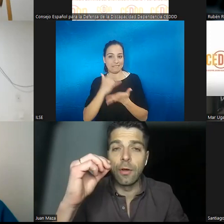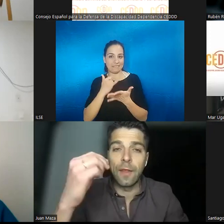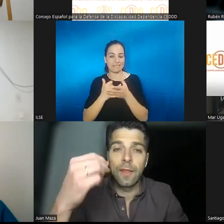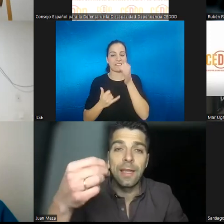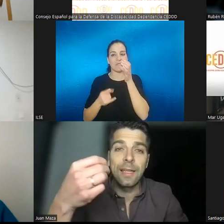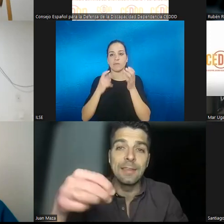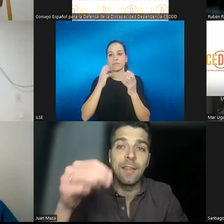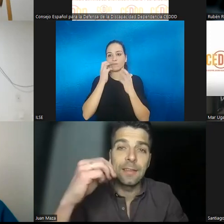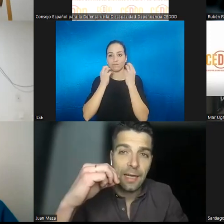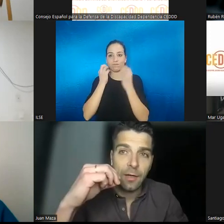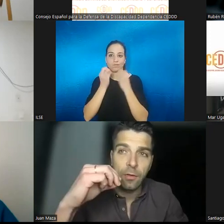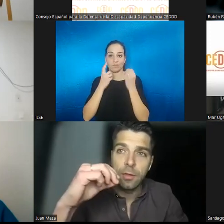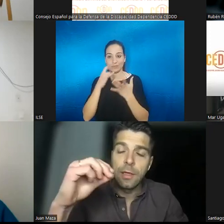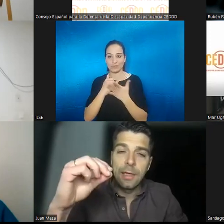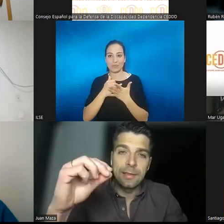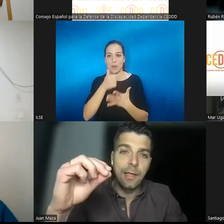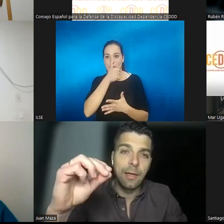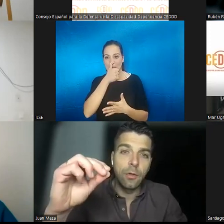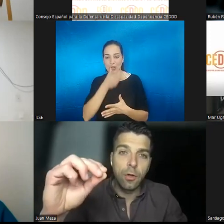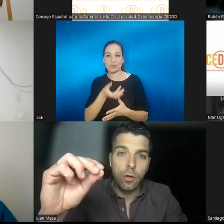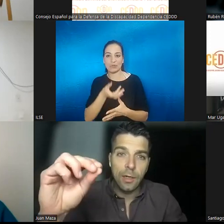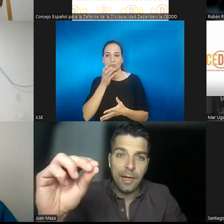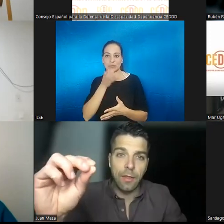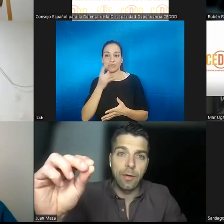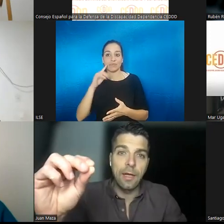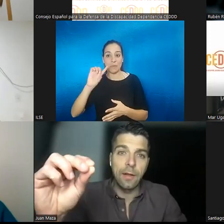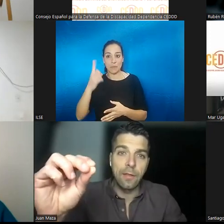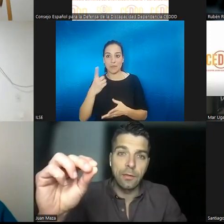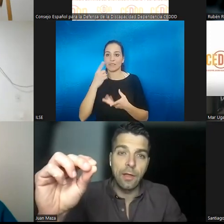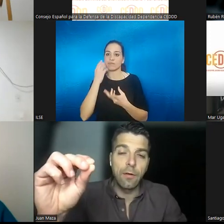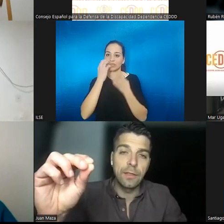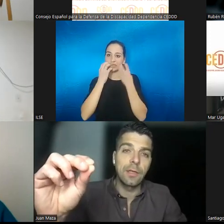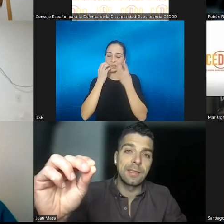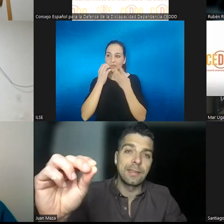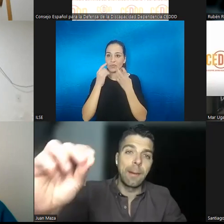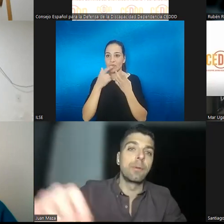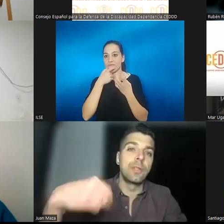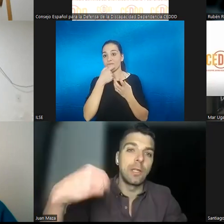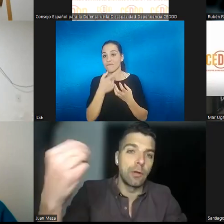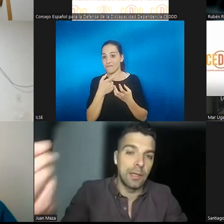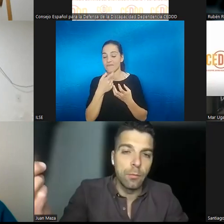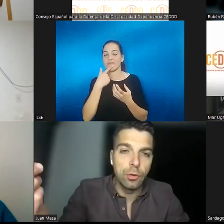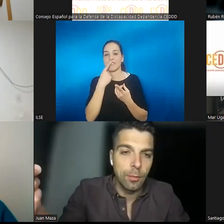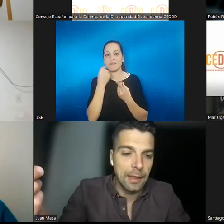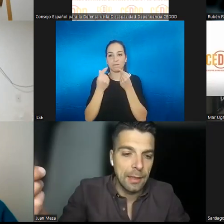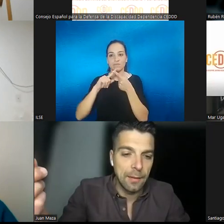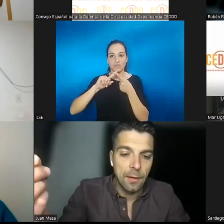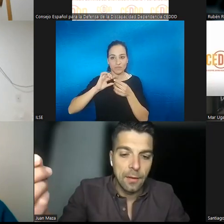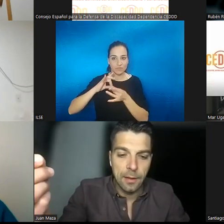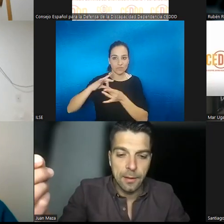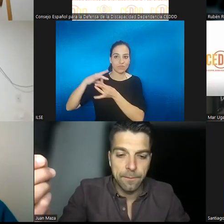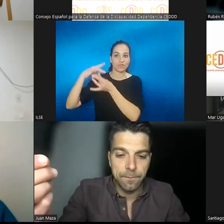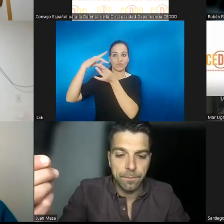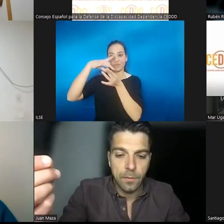paladar y lo que hacen es que antes de tragarlo están llevando olor a la zona receptora del olfato que está más posterior que es mucho más